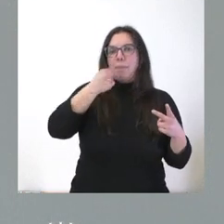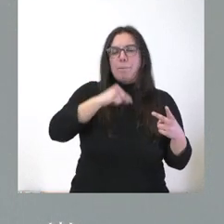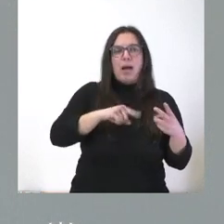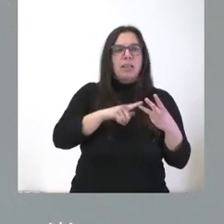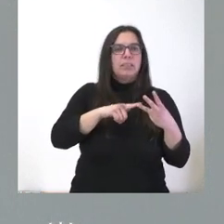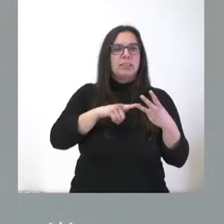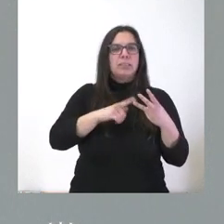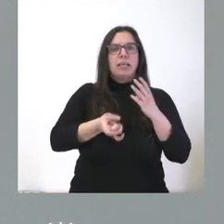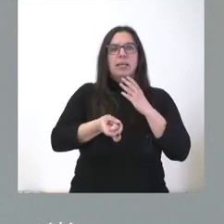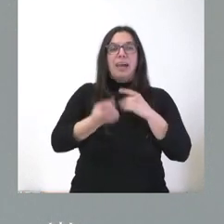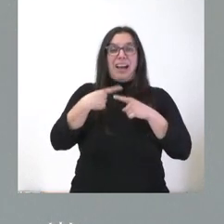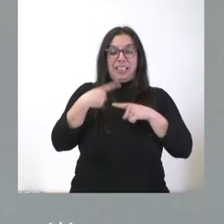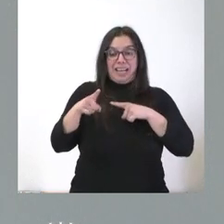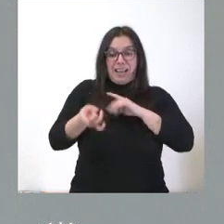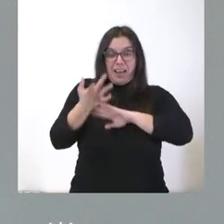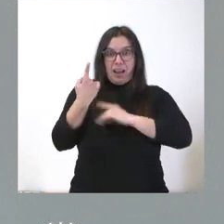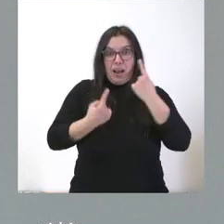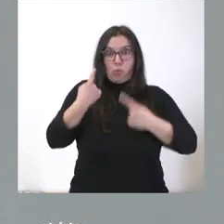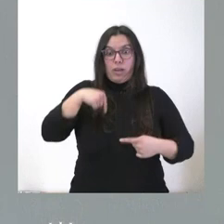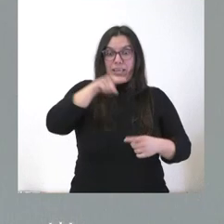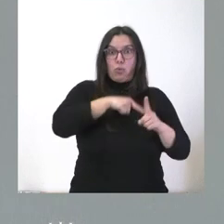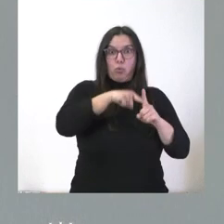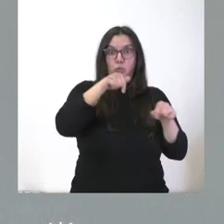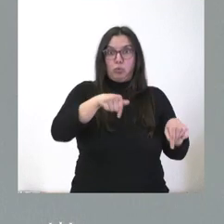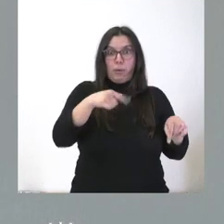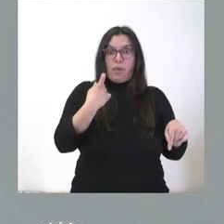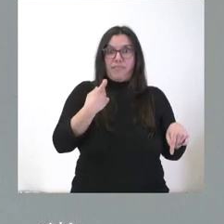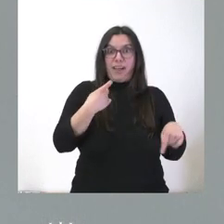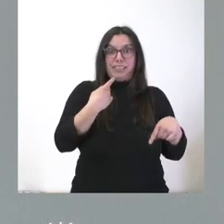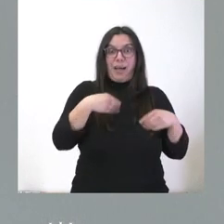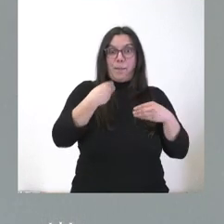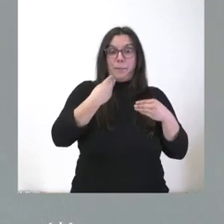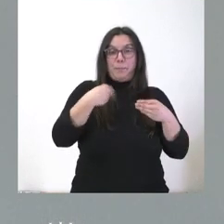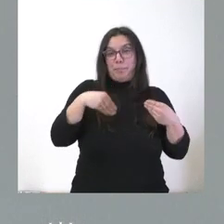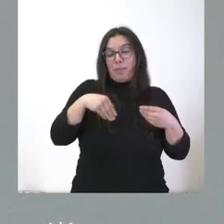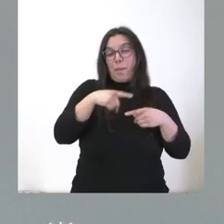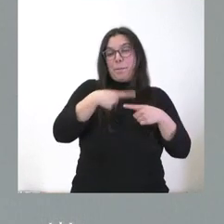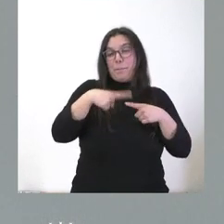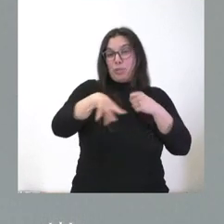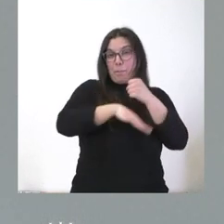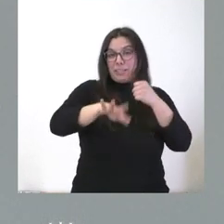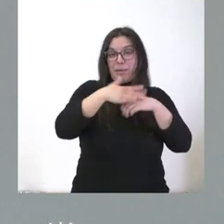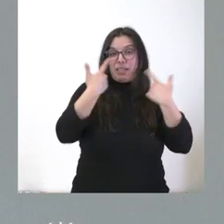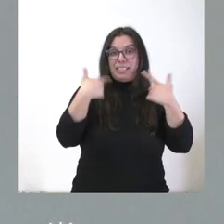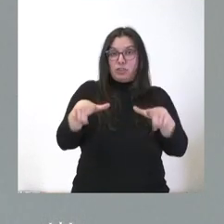producir determinados elementos que sí que se usan en nuestra comunidad autónoma como materias primas para el sector de